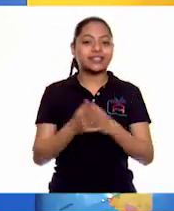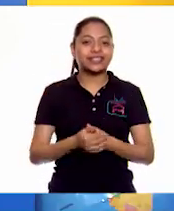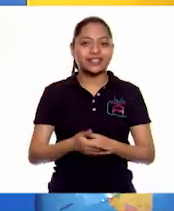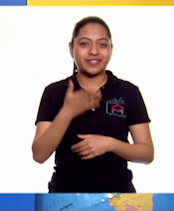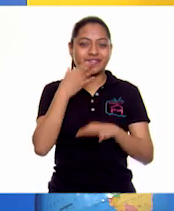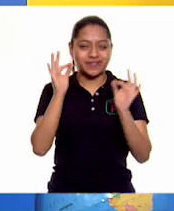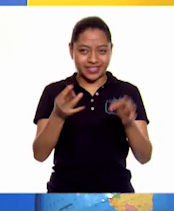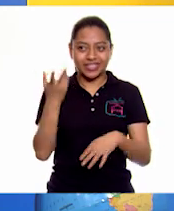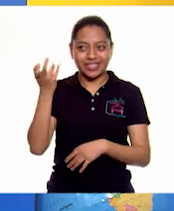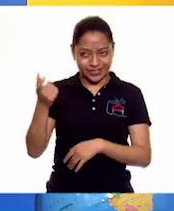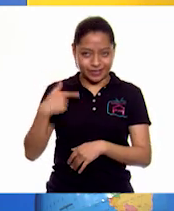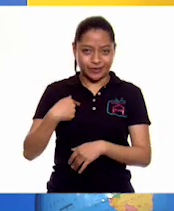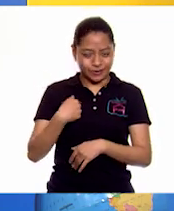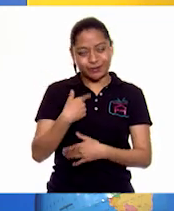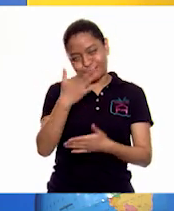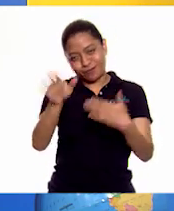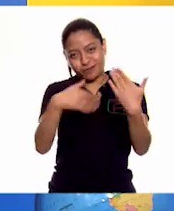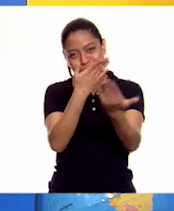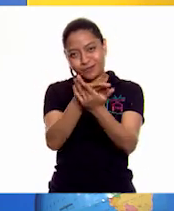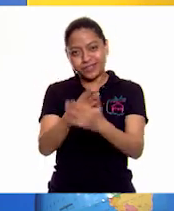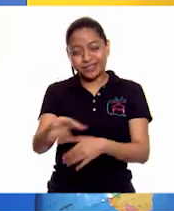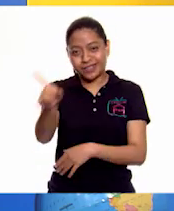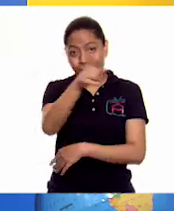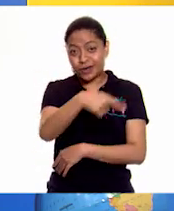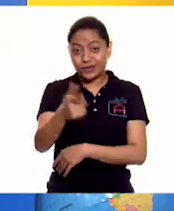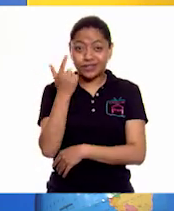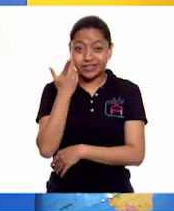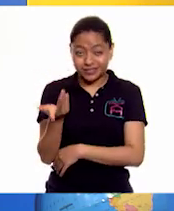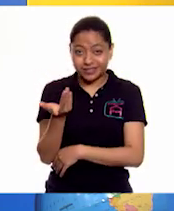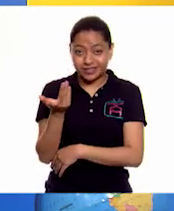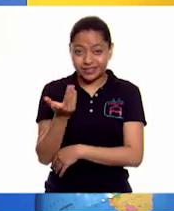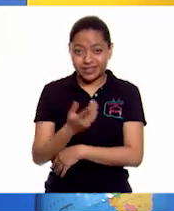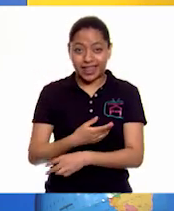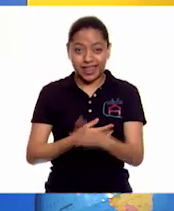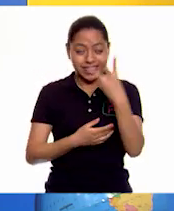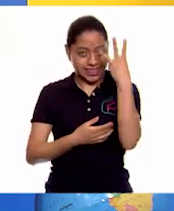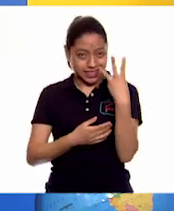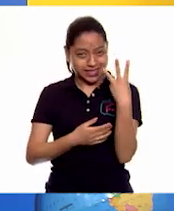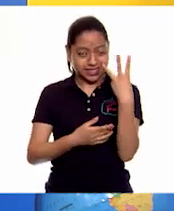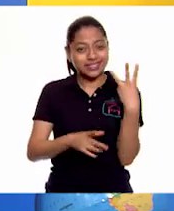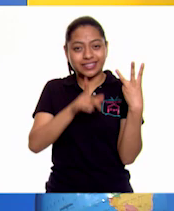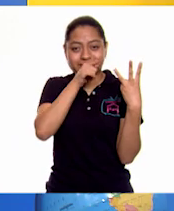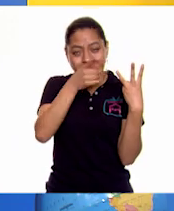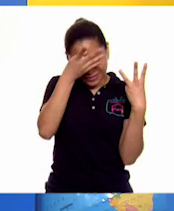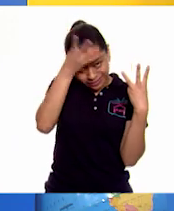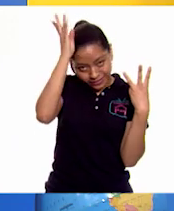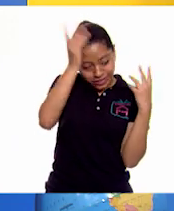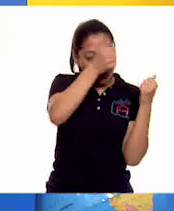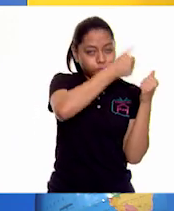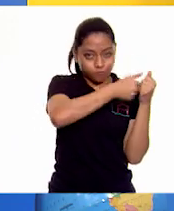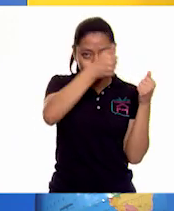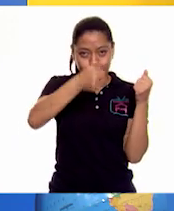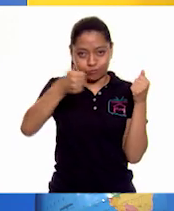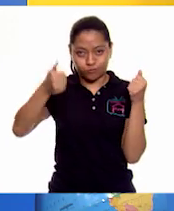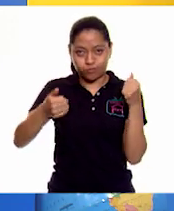Justo eso quiero proponerles, ¿qué les parece si hacemos tres gallitos? Uno para cada quien, así cada uno tendrá